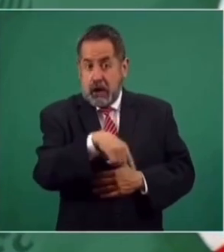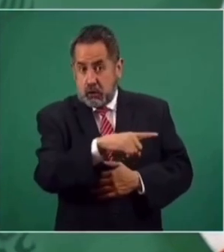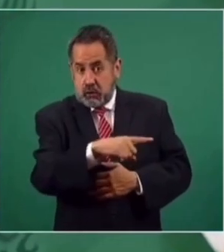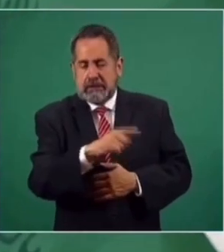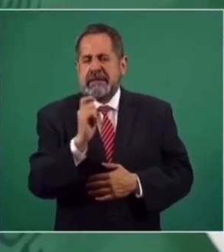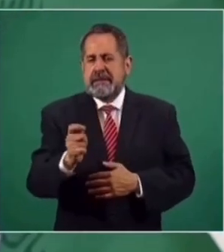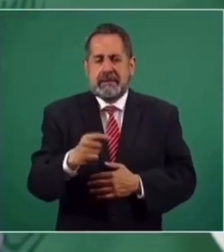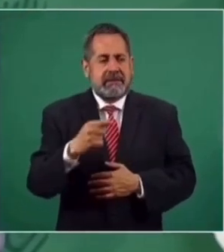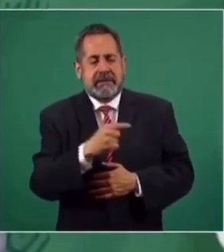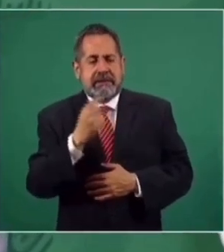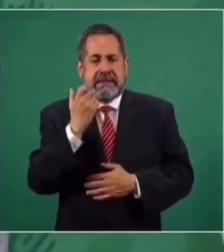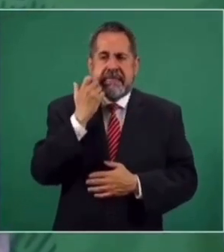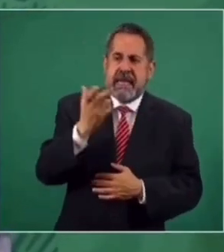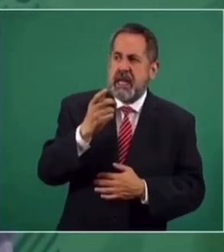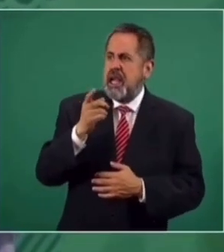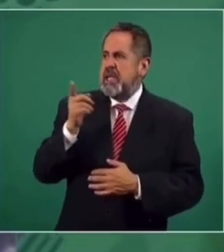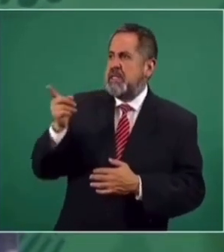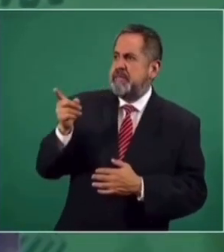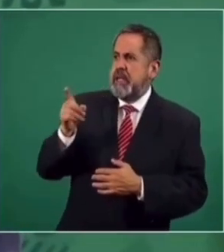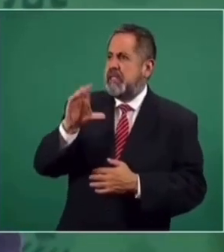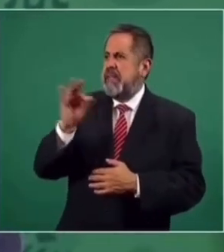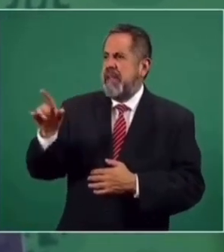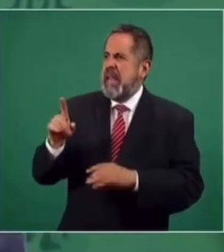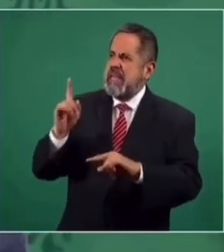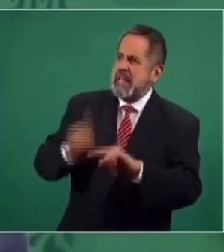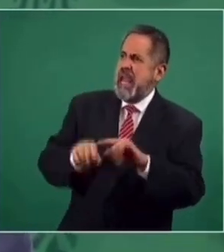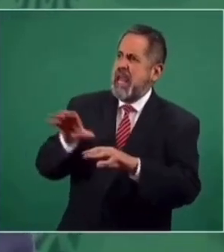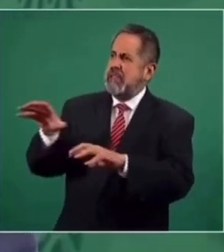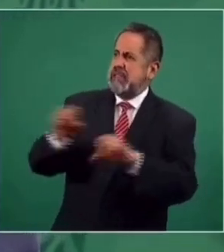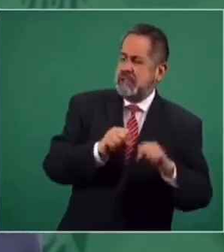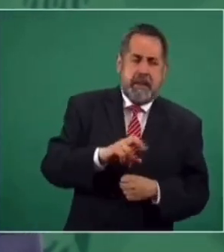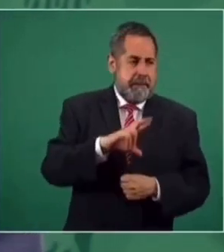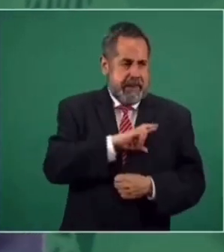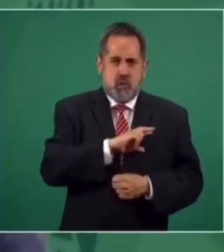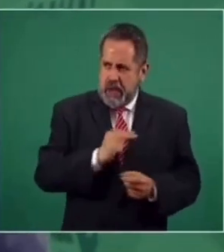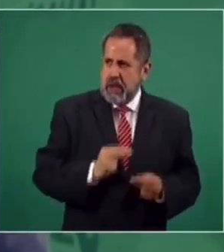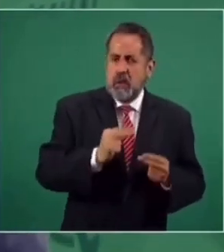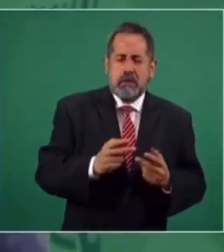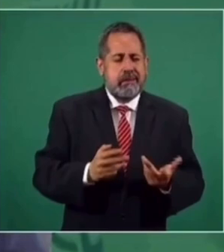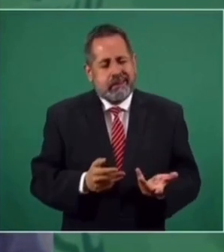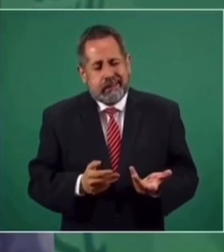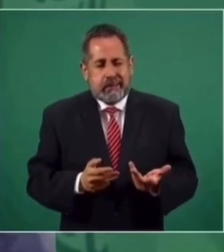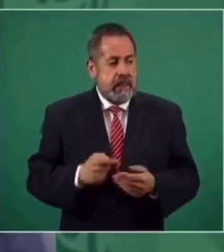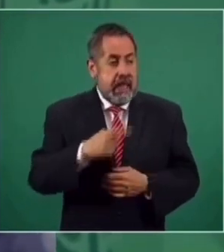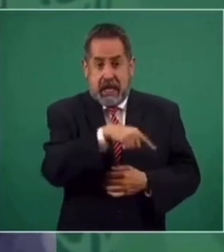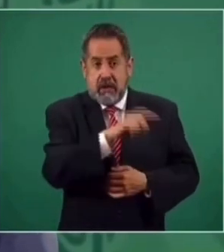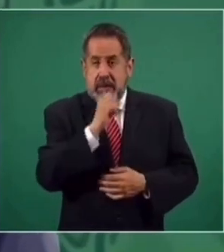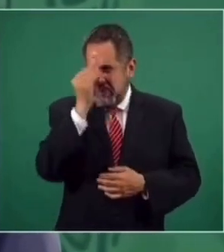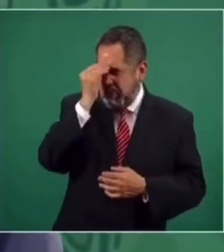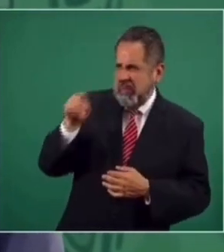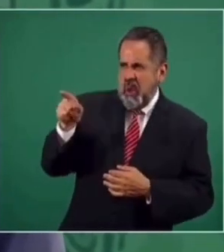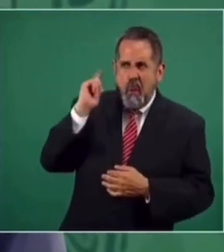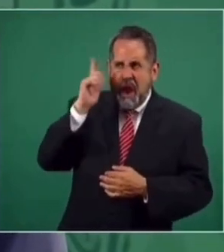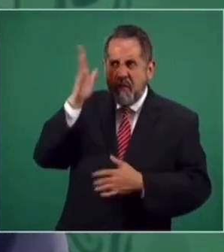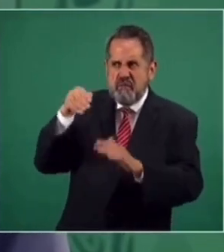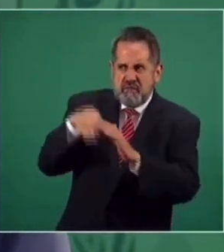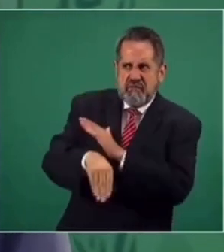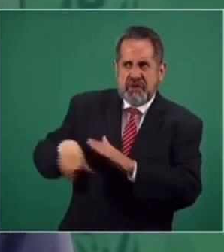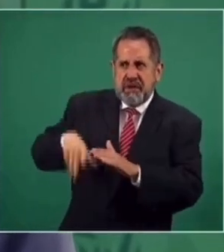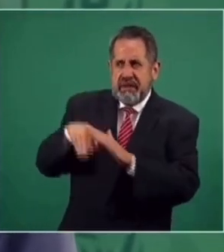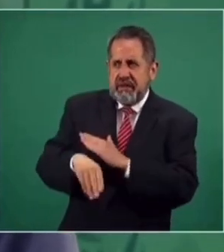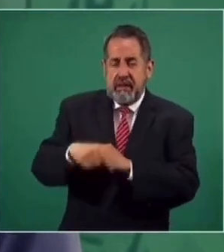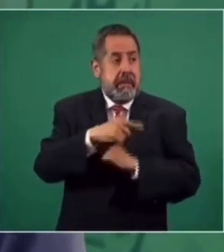a la privatización de la Comisión Federal de Electricidad y también los que apuestan a que nos vaya mal como gobierno,